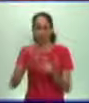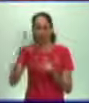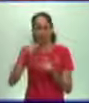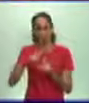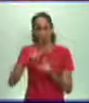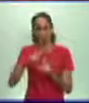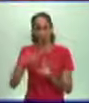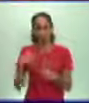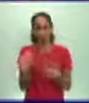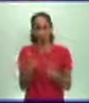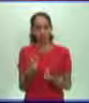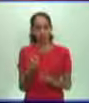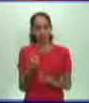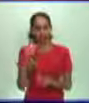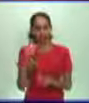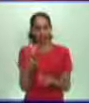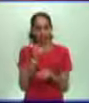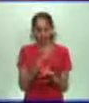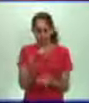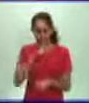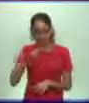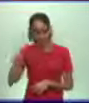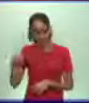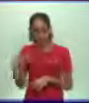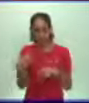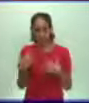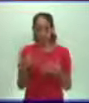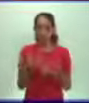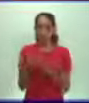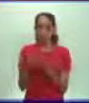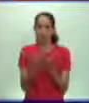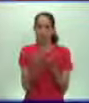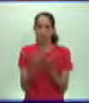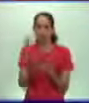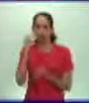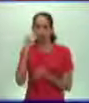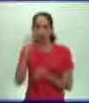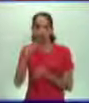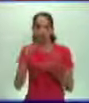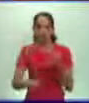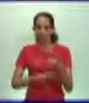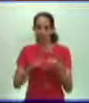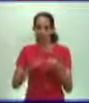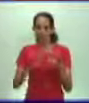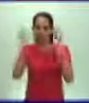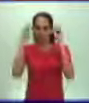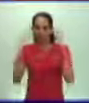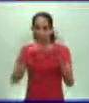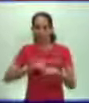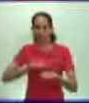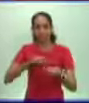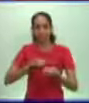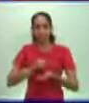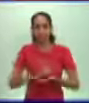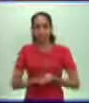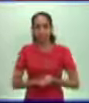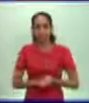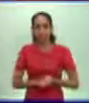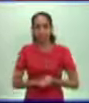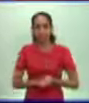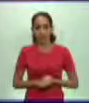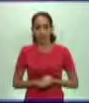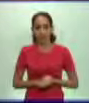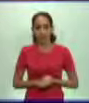descubriendo qué pasó allí con esas manifestaciones, esas guerras campesinas en estos países de Alemania. ¿Verdad? Ha sido